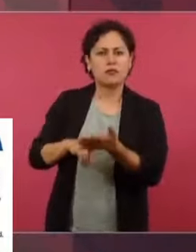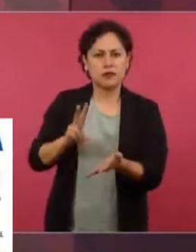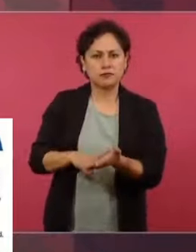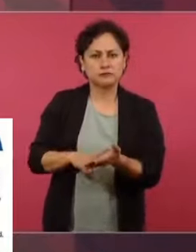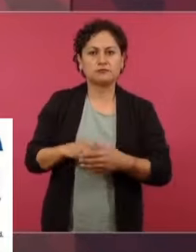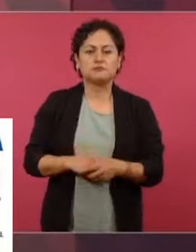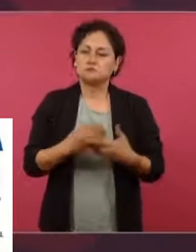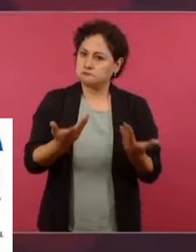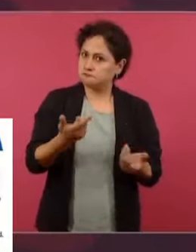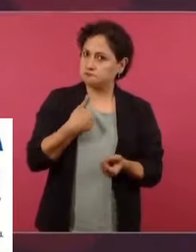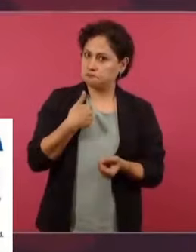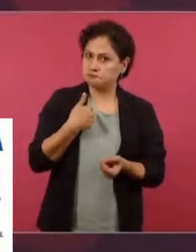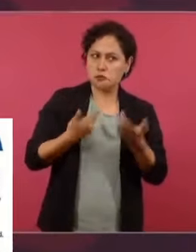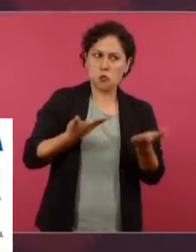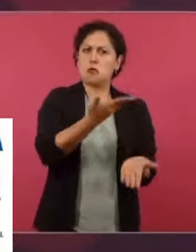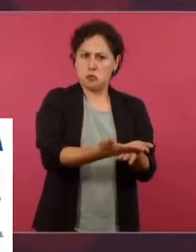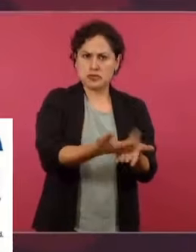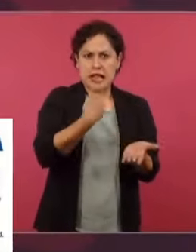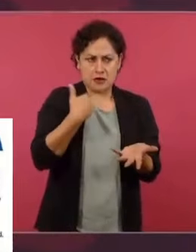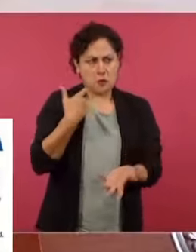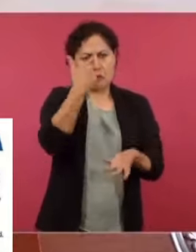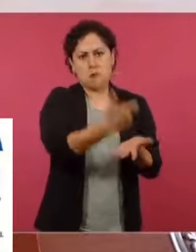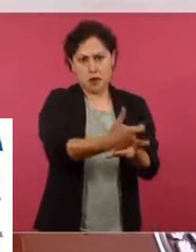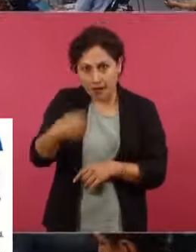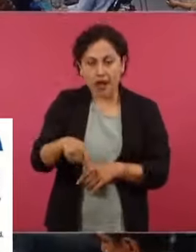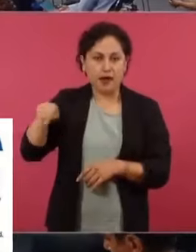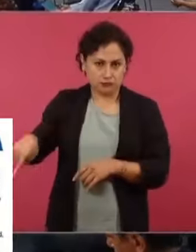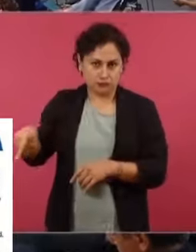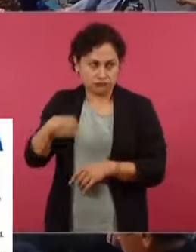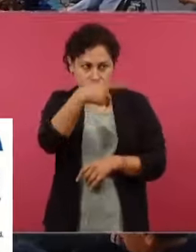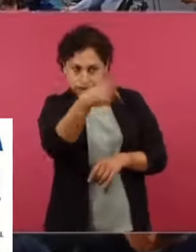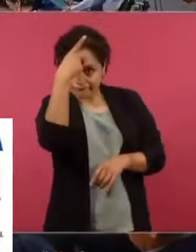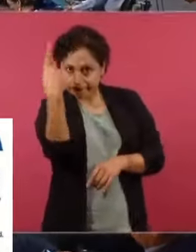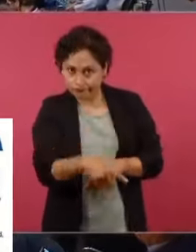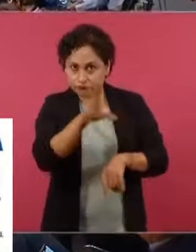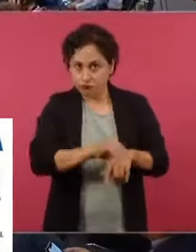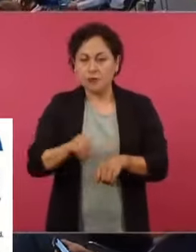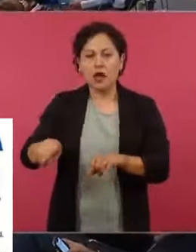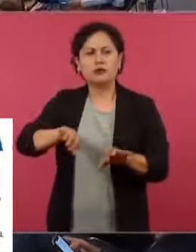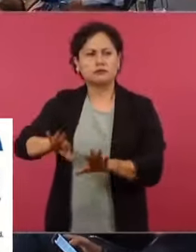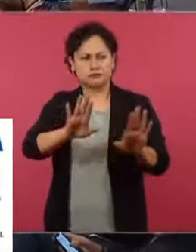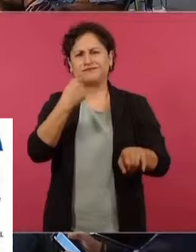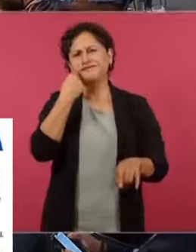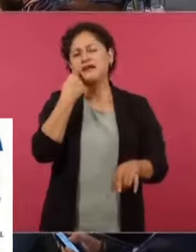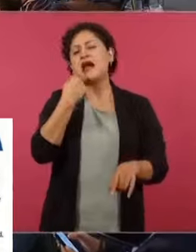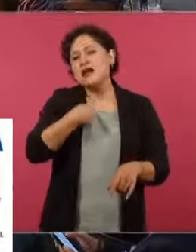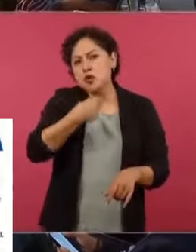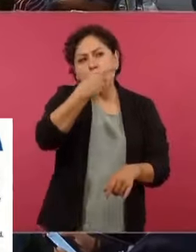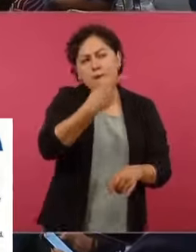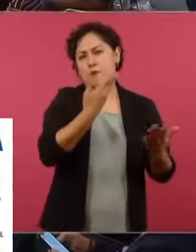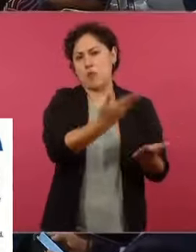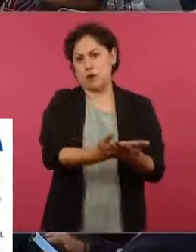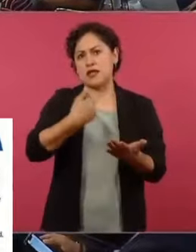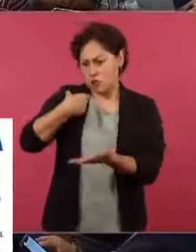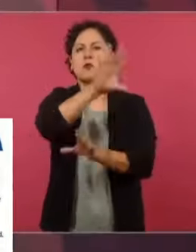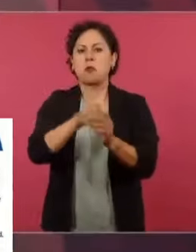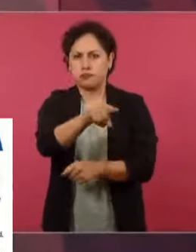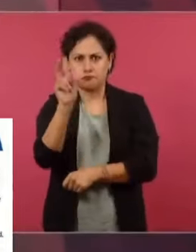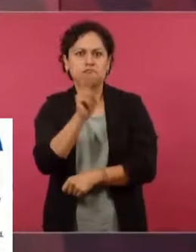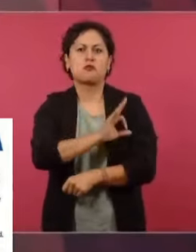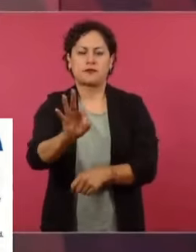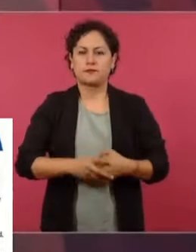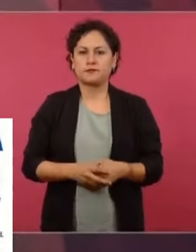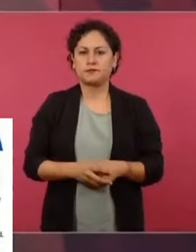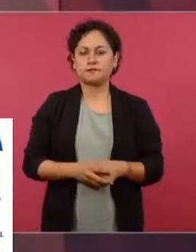ofreciéndoles, comprarles la parte impactada y les planteé que les comprábamos todo, más de dos mil hectáreas,